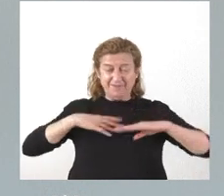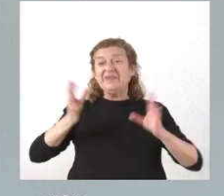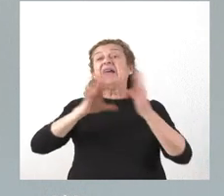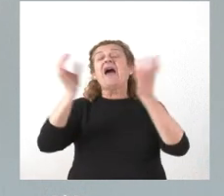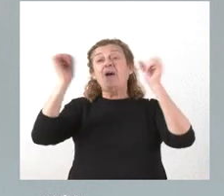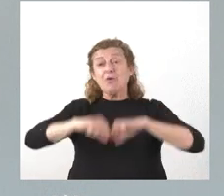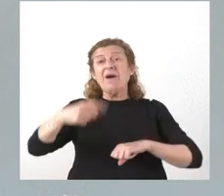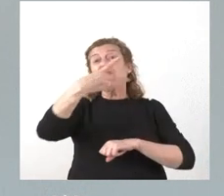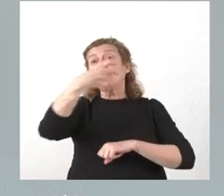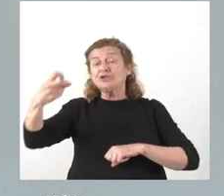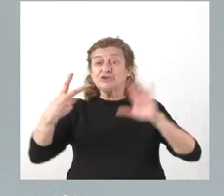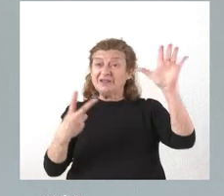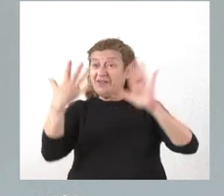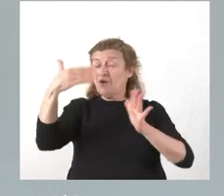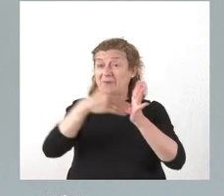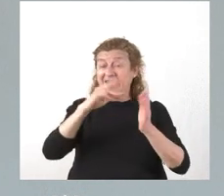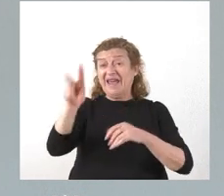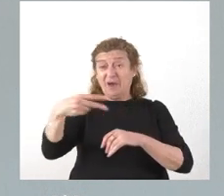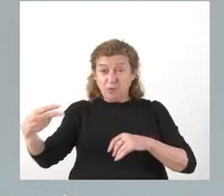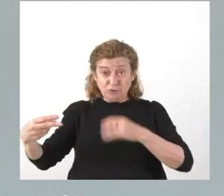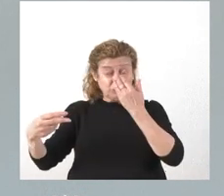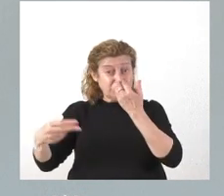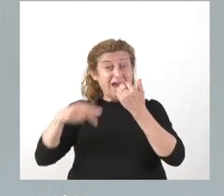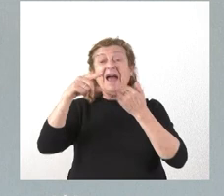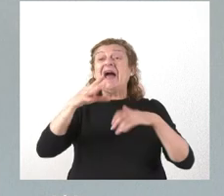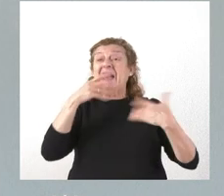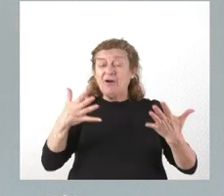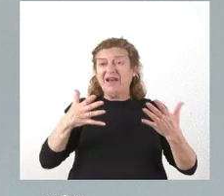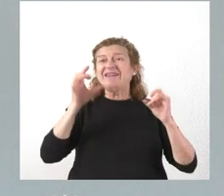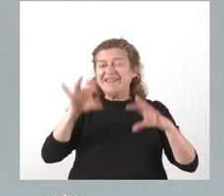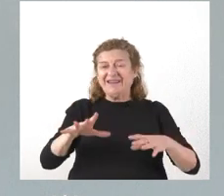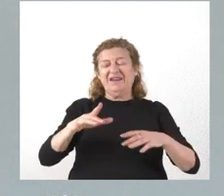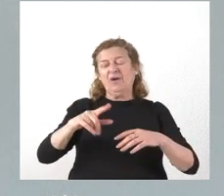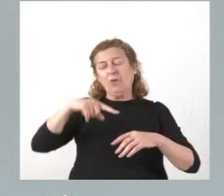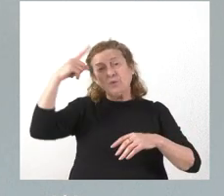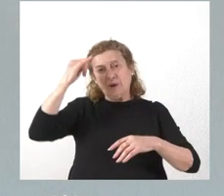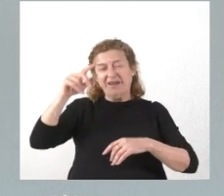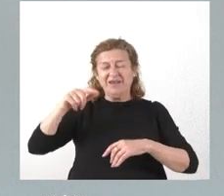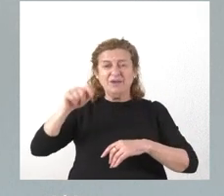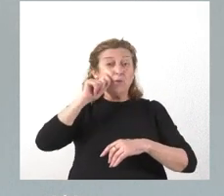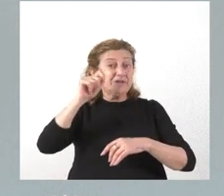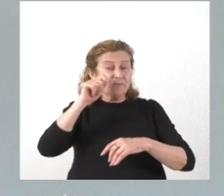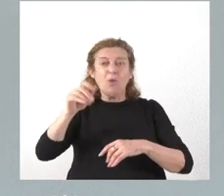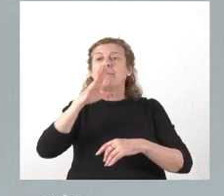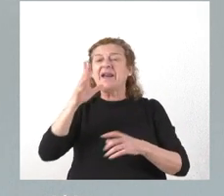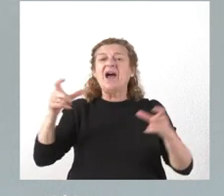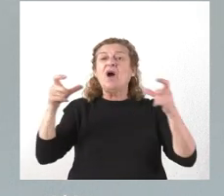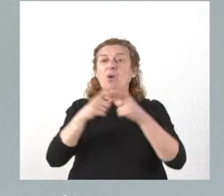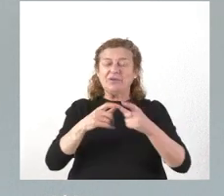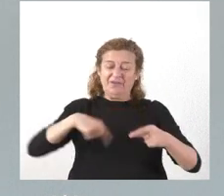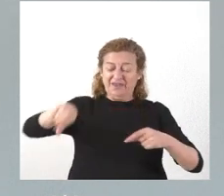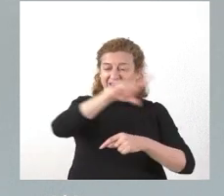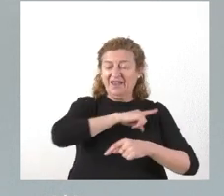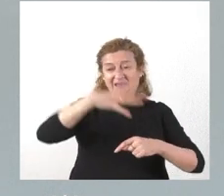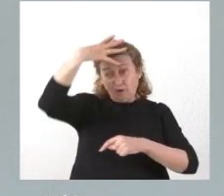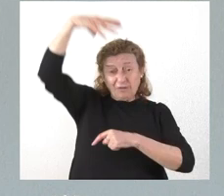275 mil euros. Esta ocasión es la Consejería de Cultura y Turismo para las juntas de cofradías de Semana